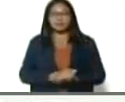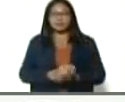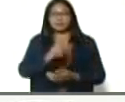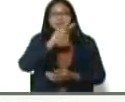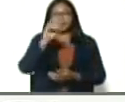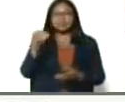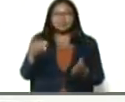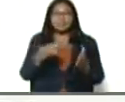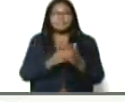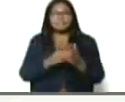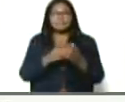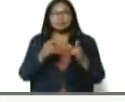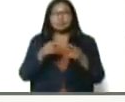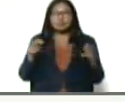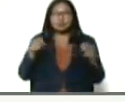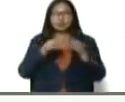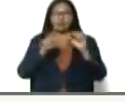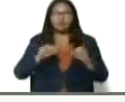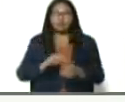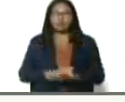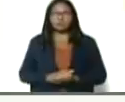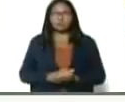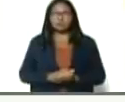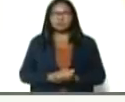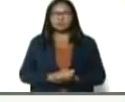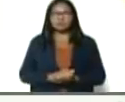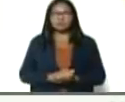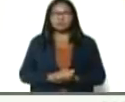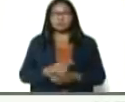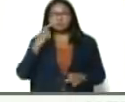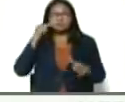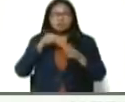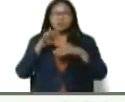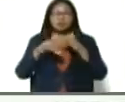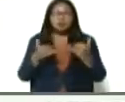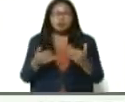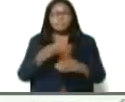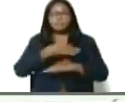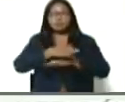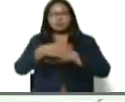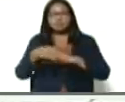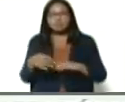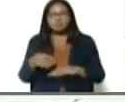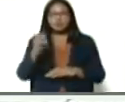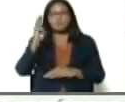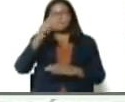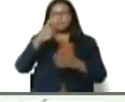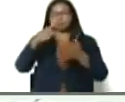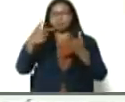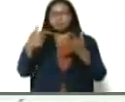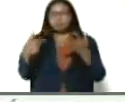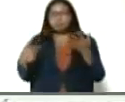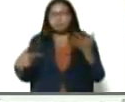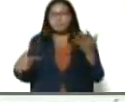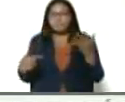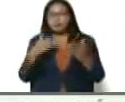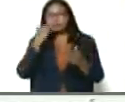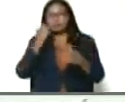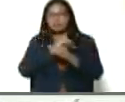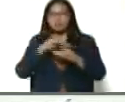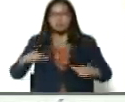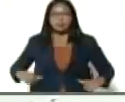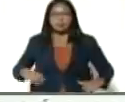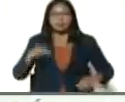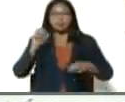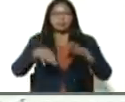más de 70 mil hectáreas, en el eje cerealero, que tiene que ver, con los municipios Píritu, Turén, Santa Rosalía, se han